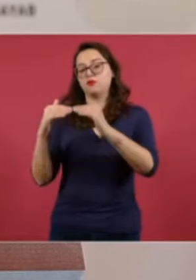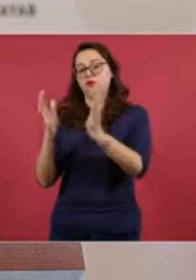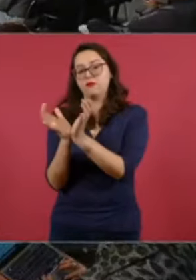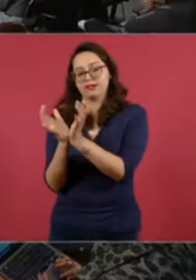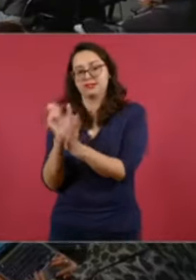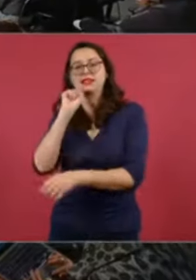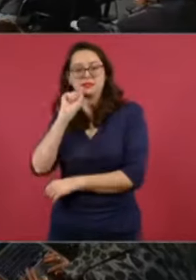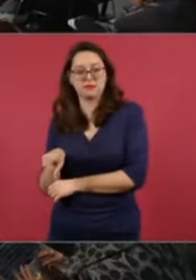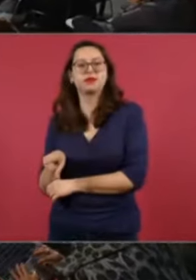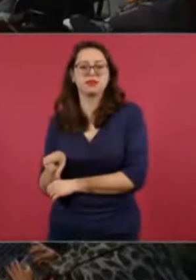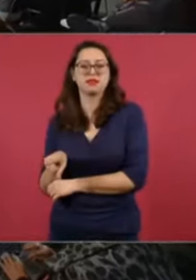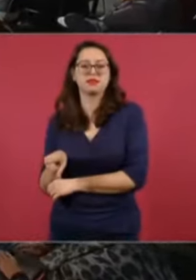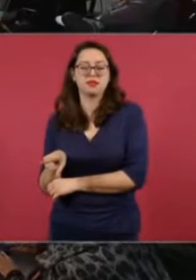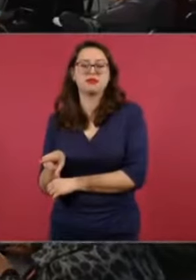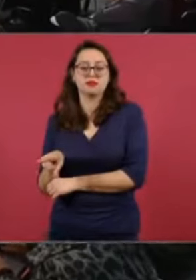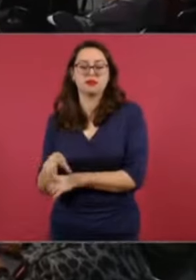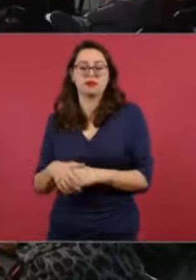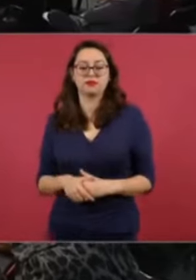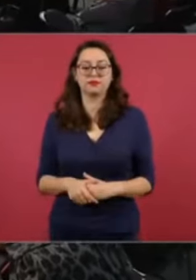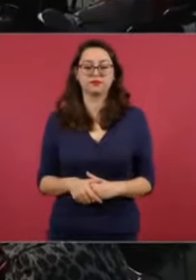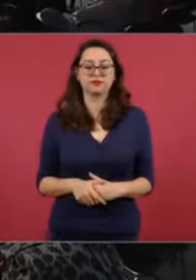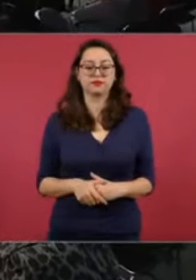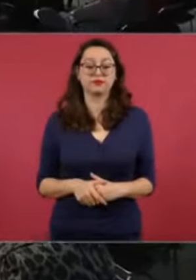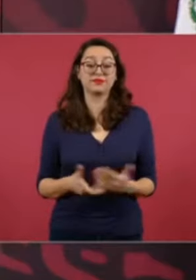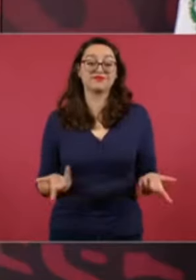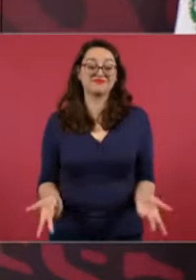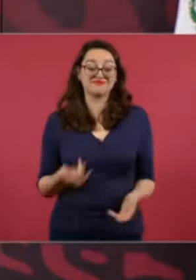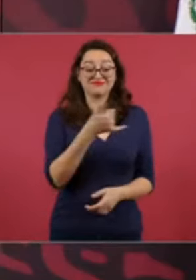En el caso del Infonavit es porque tienen este fondo.